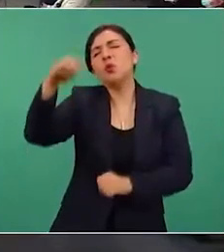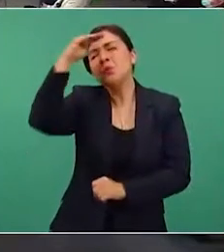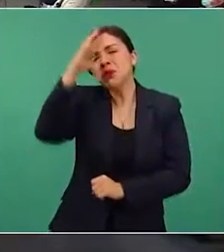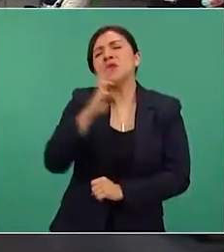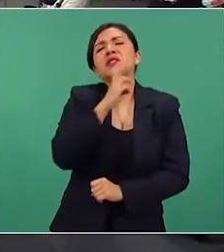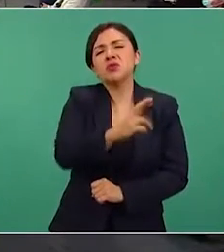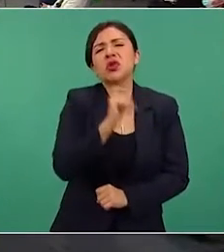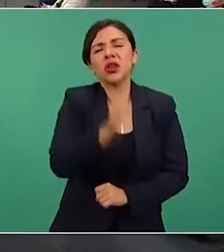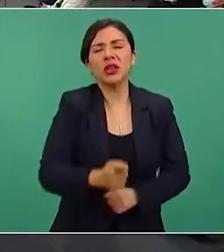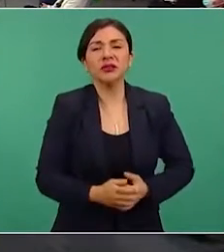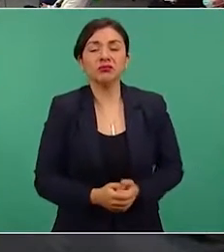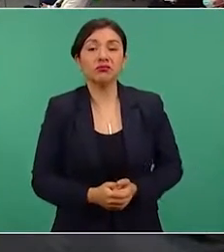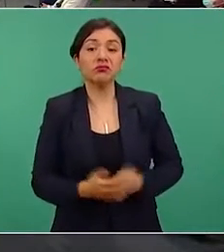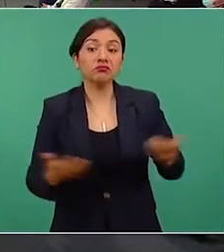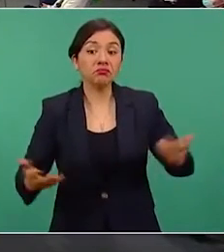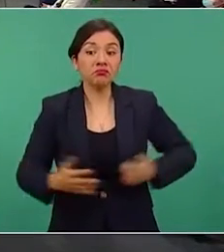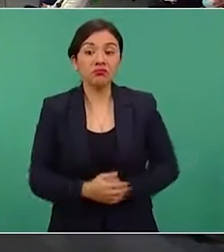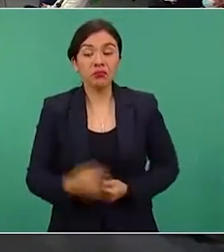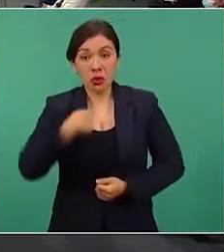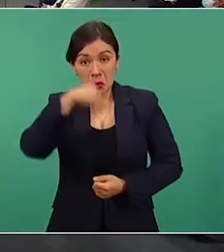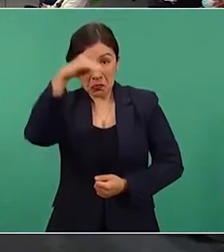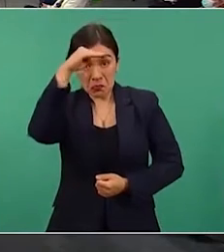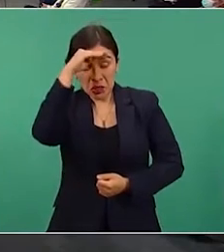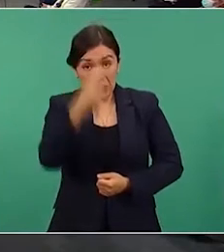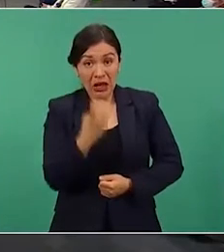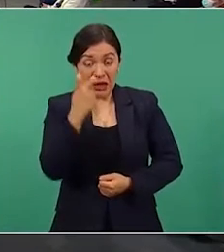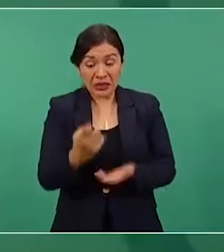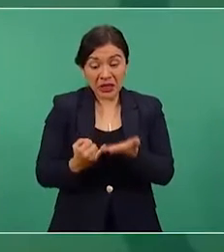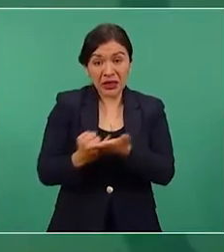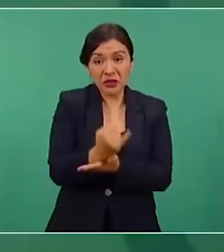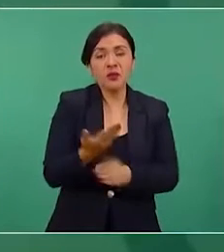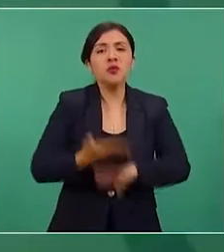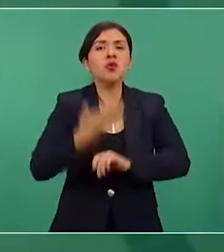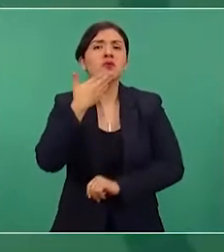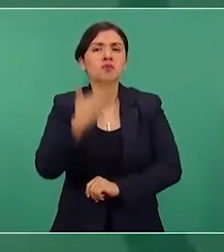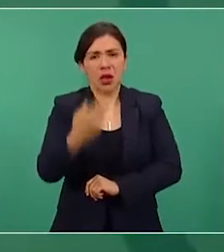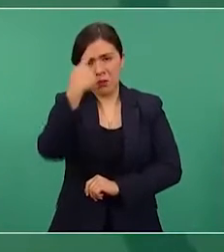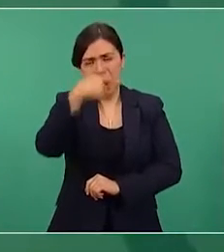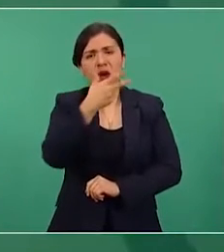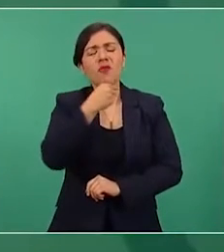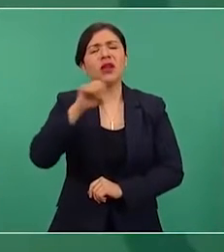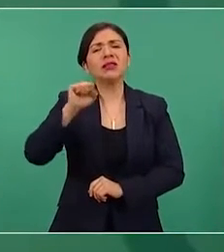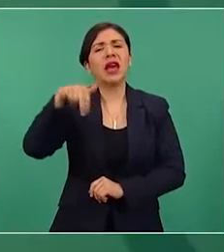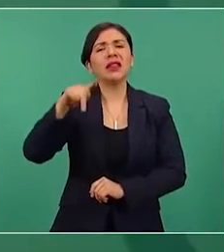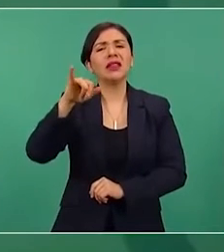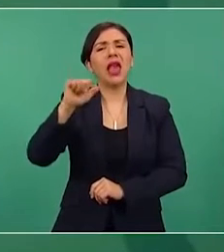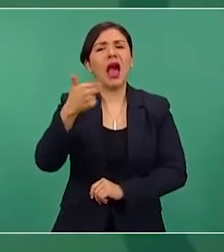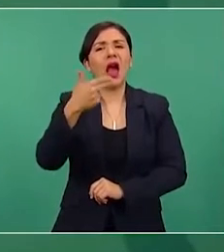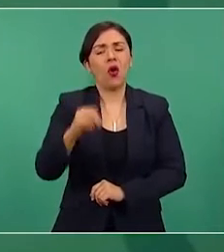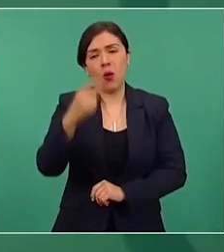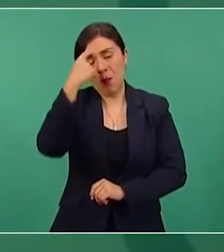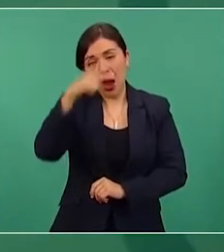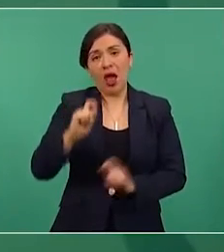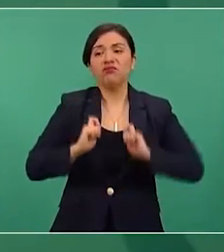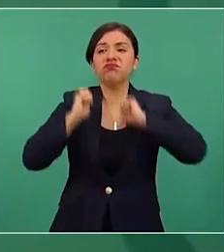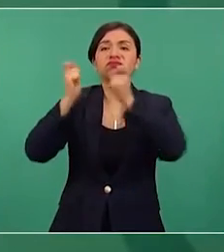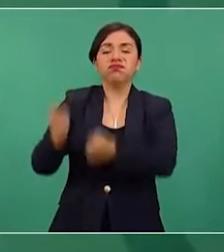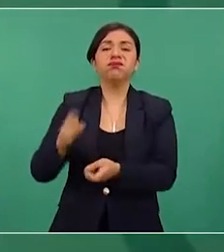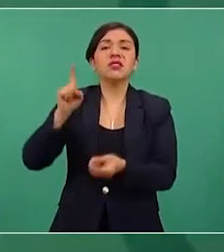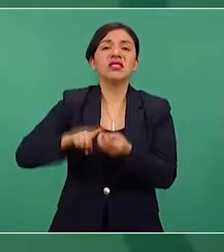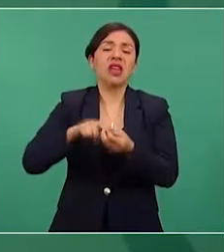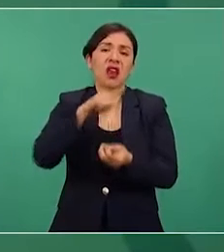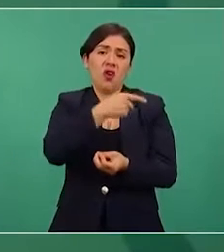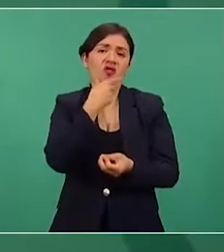Pues yo pienso que fue una buena decisión de Santiago Nieto de presentar su